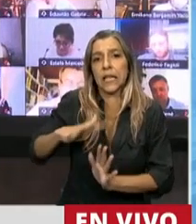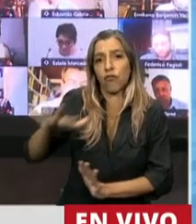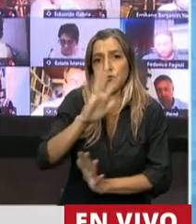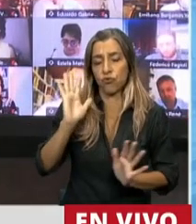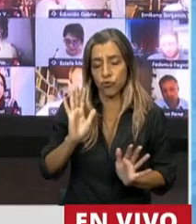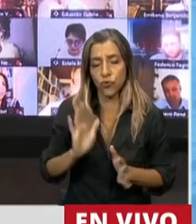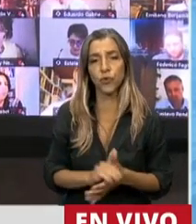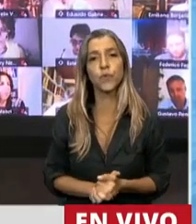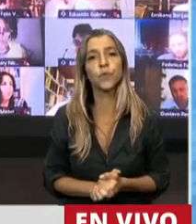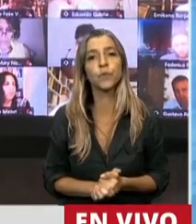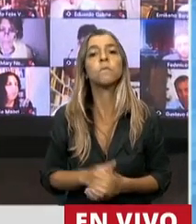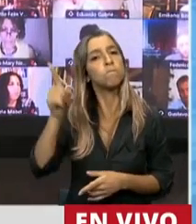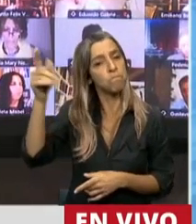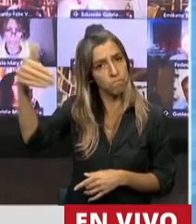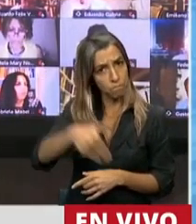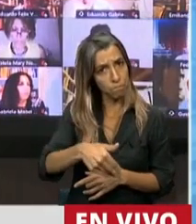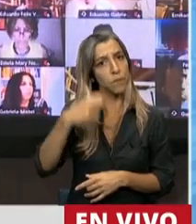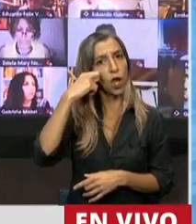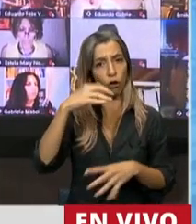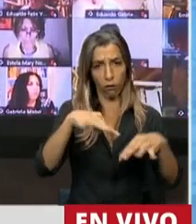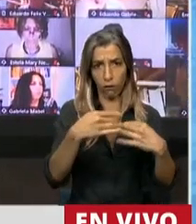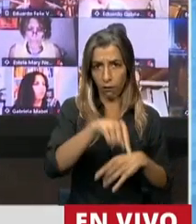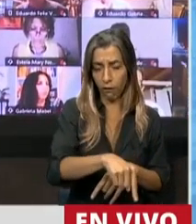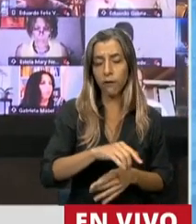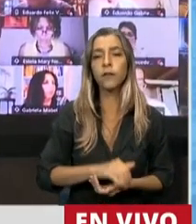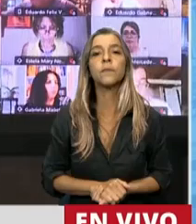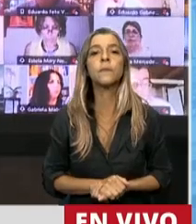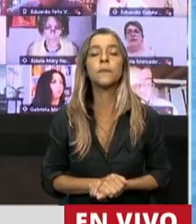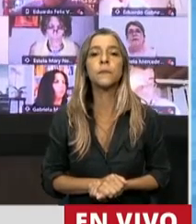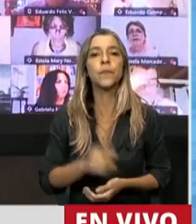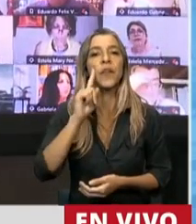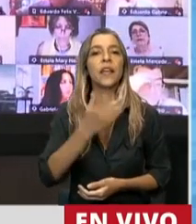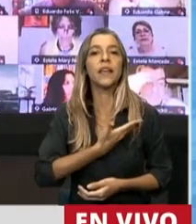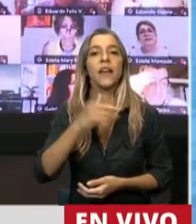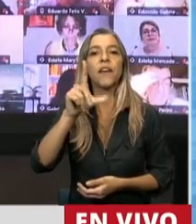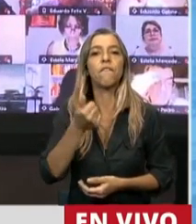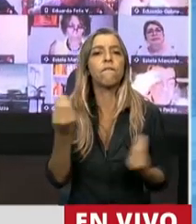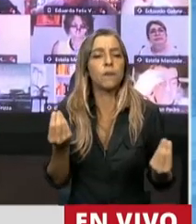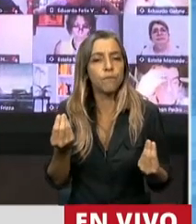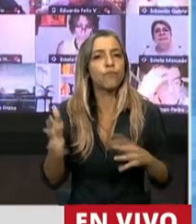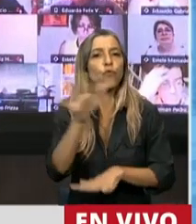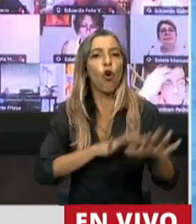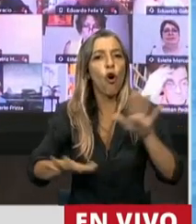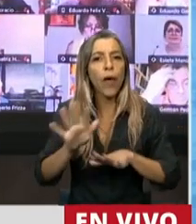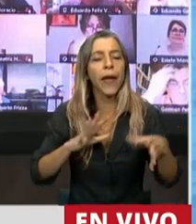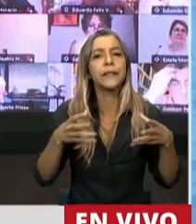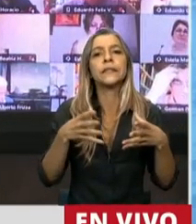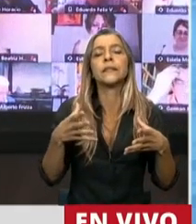vino a la Cámara, IFLA es la organización de bibliotecarios, bibliotecarios,